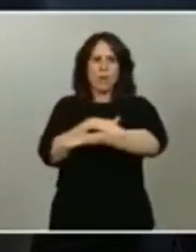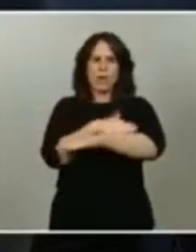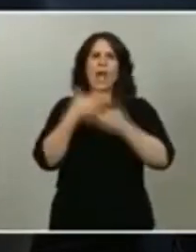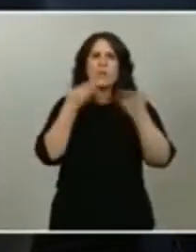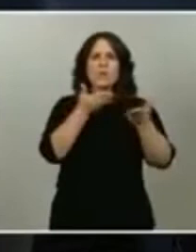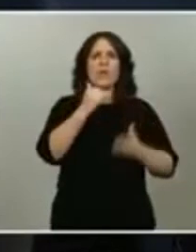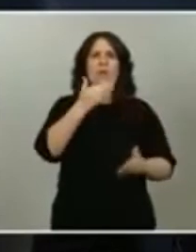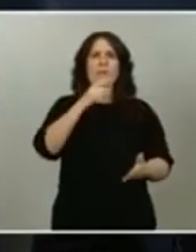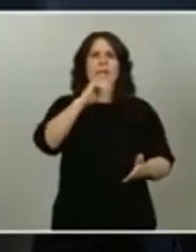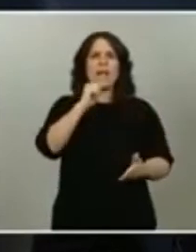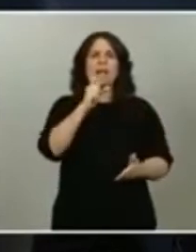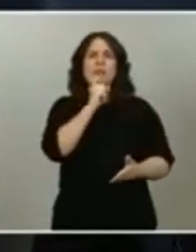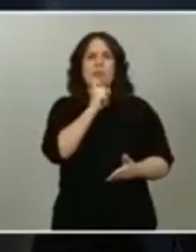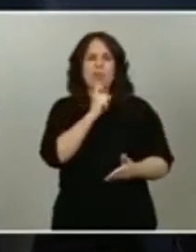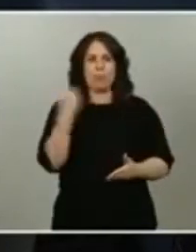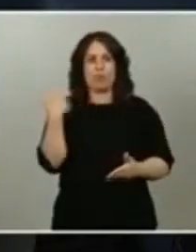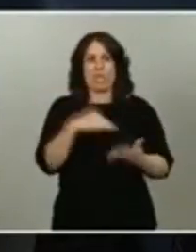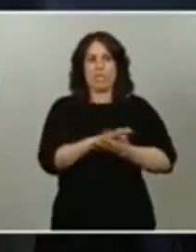de despidos